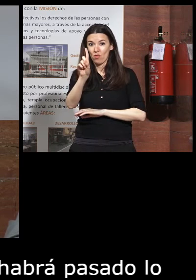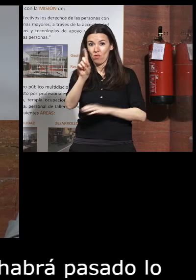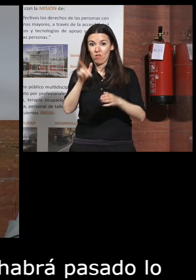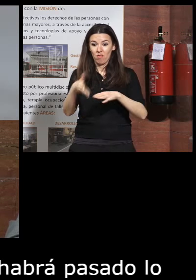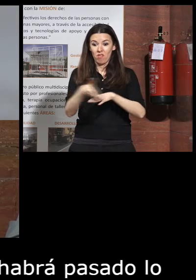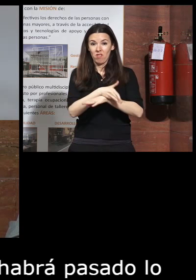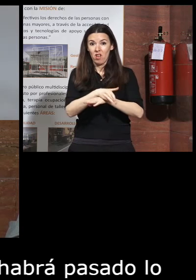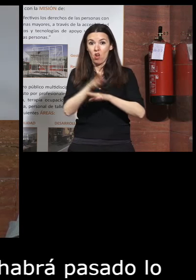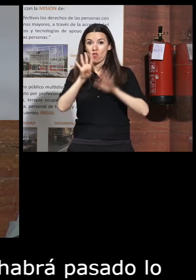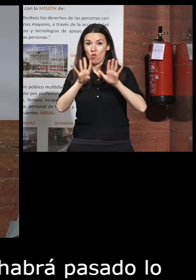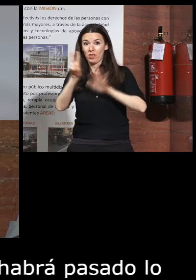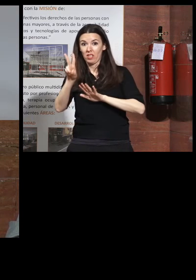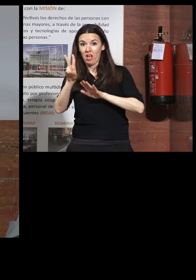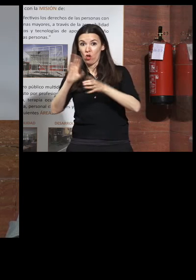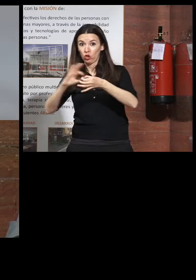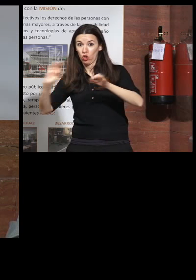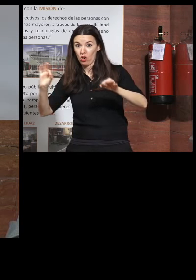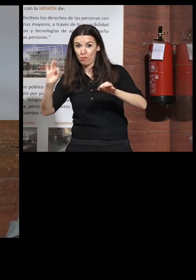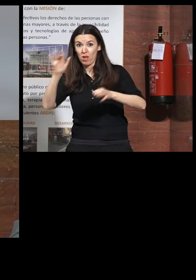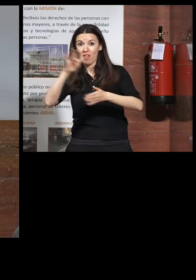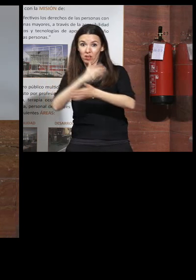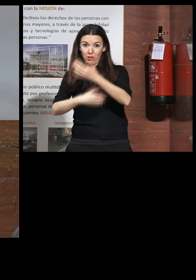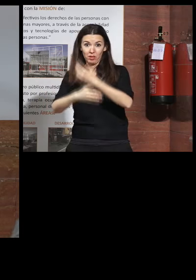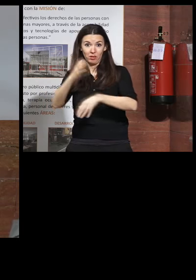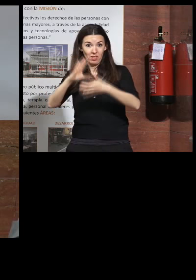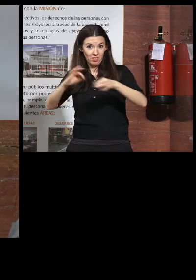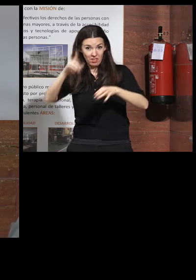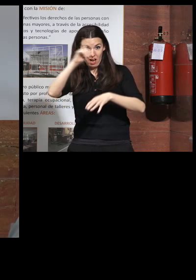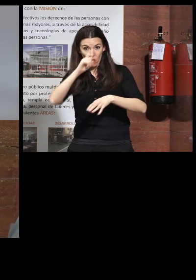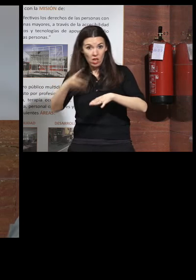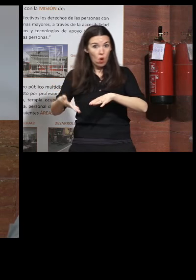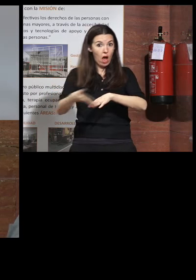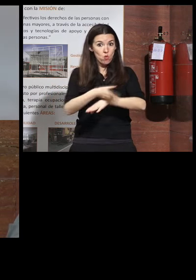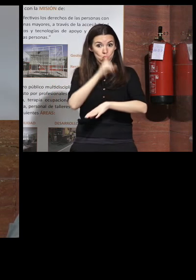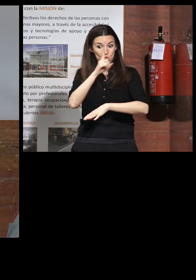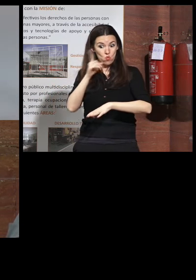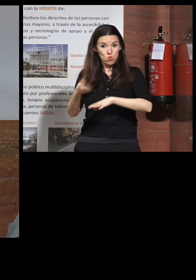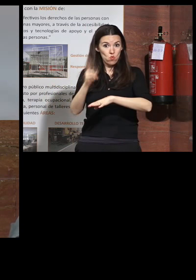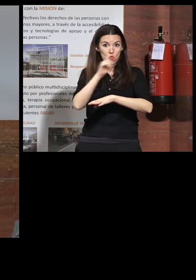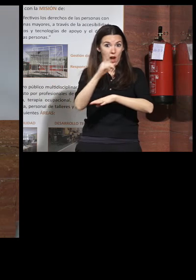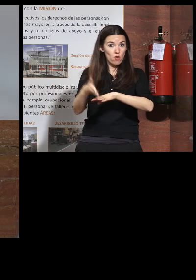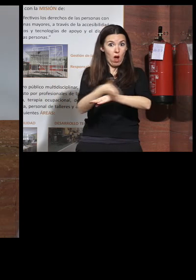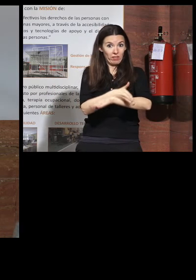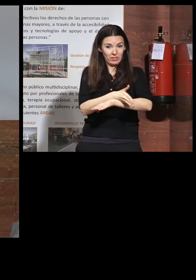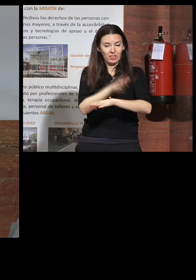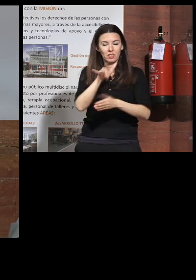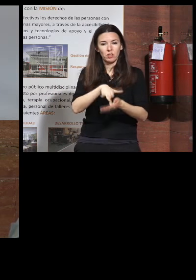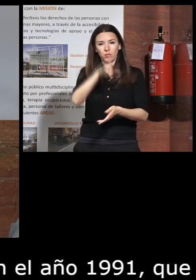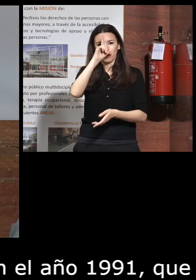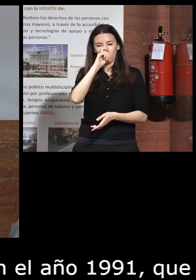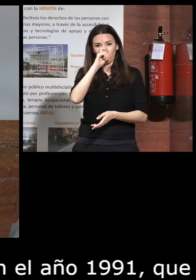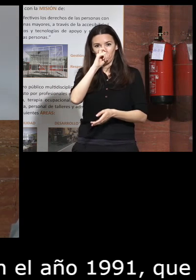previo al 92 que fueron las olimpiadas y las paraolimpiadas como os podéis acordar me acuerdo que el